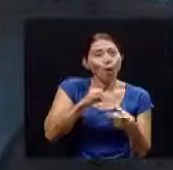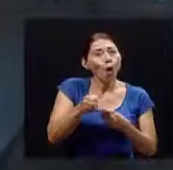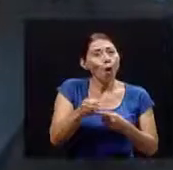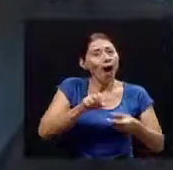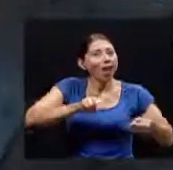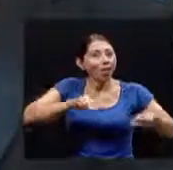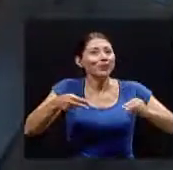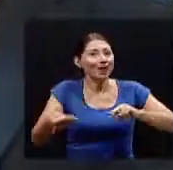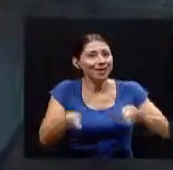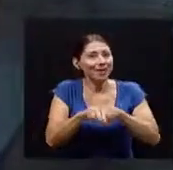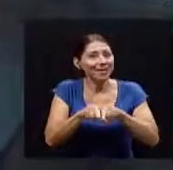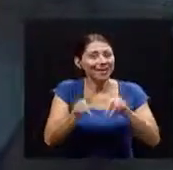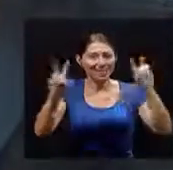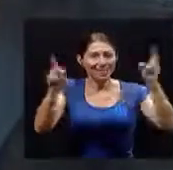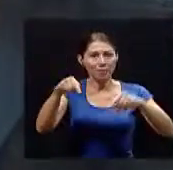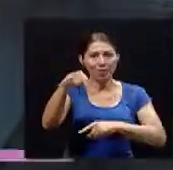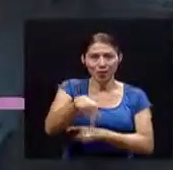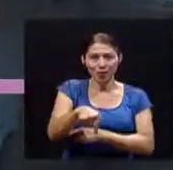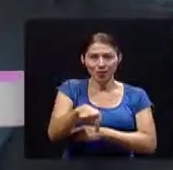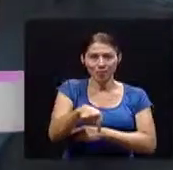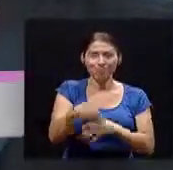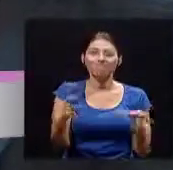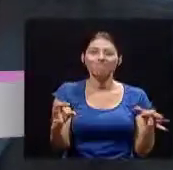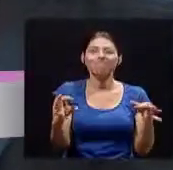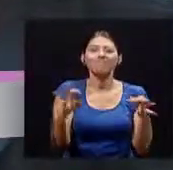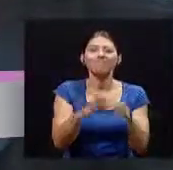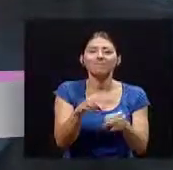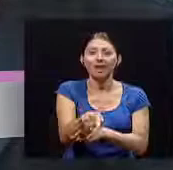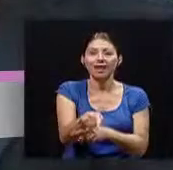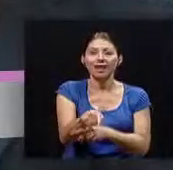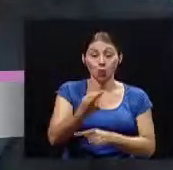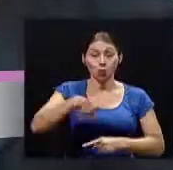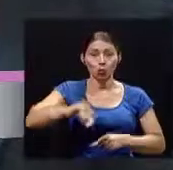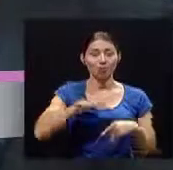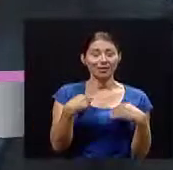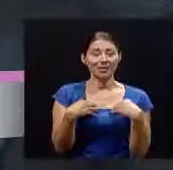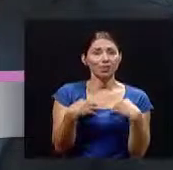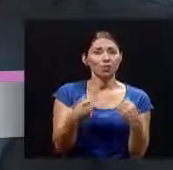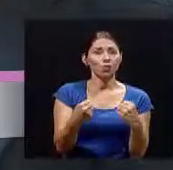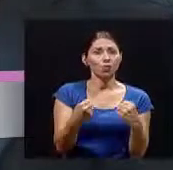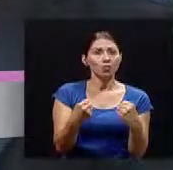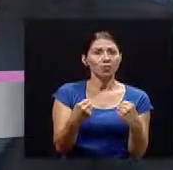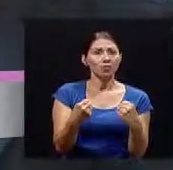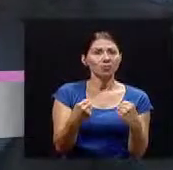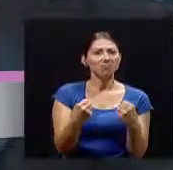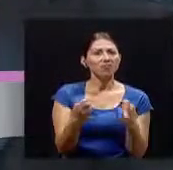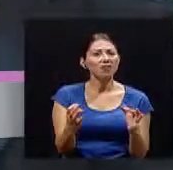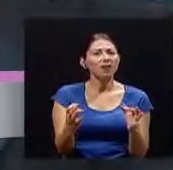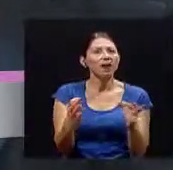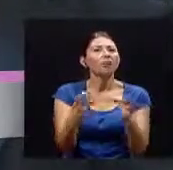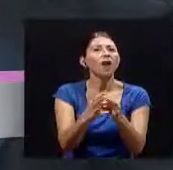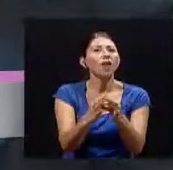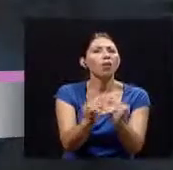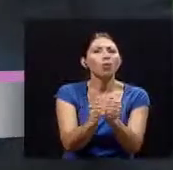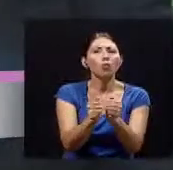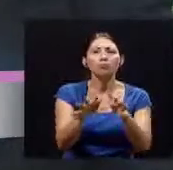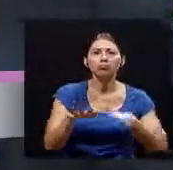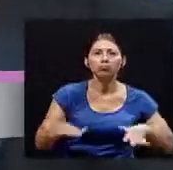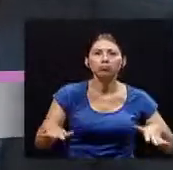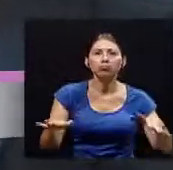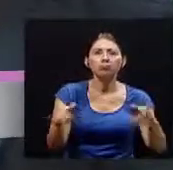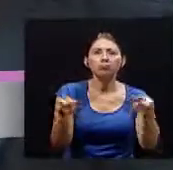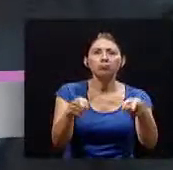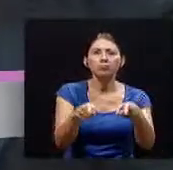ver exactamente con eso, o sea, qué relación hay entre nuestra salud y lo que sucede a nuestro alrededor, o sea, cómo